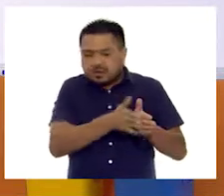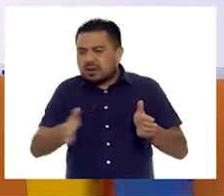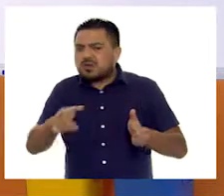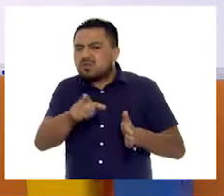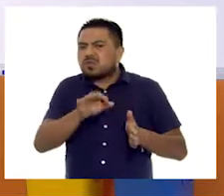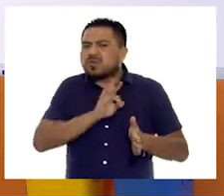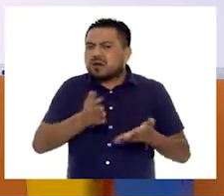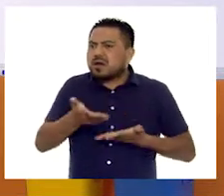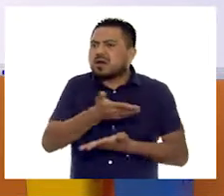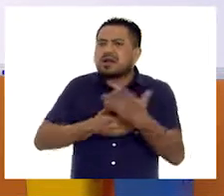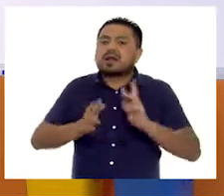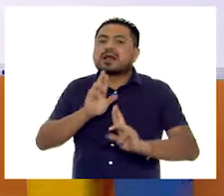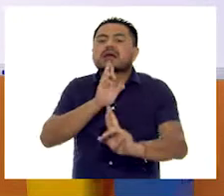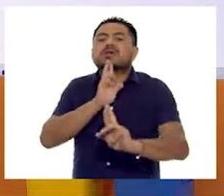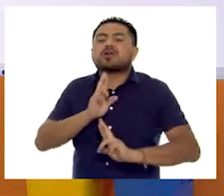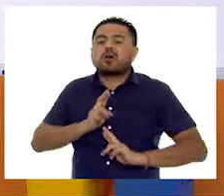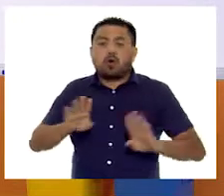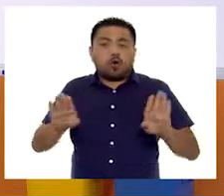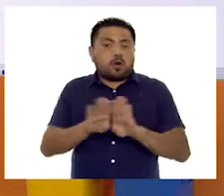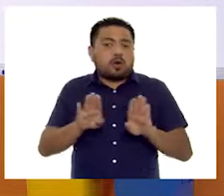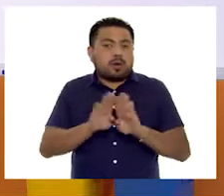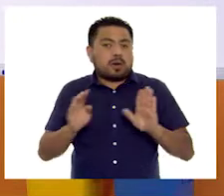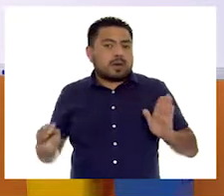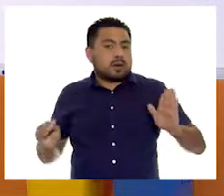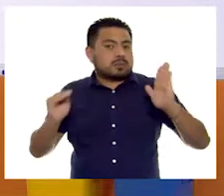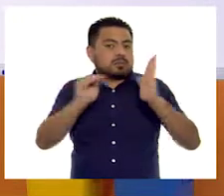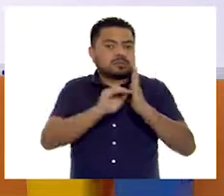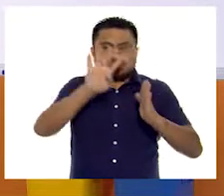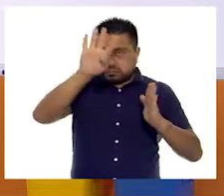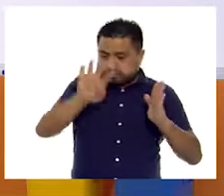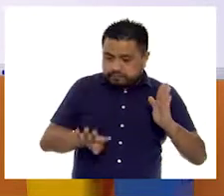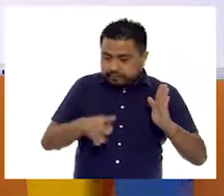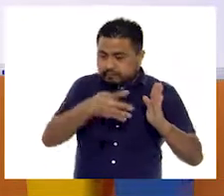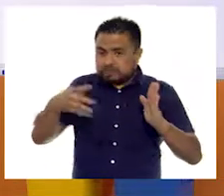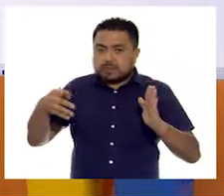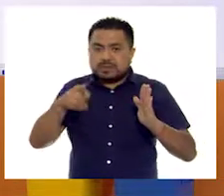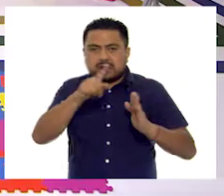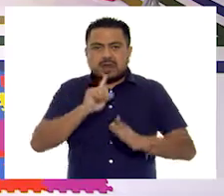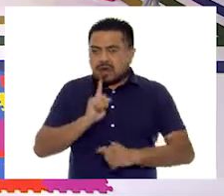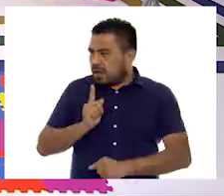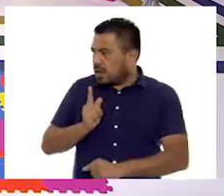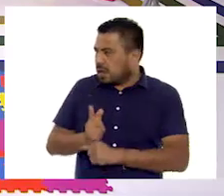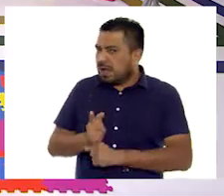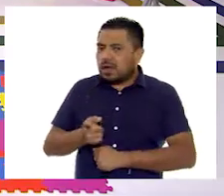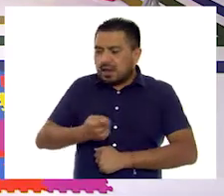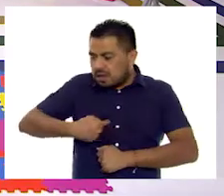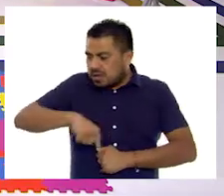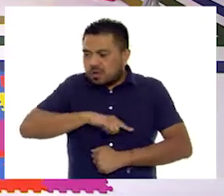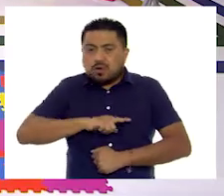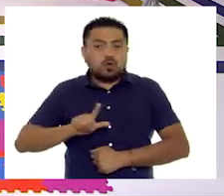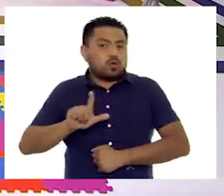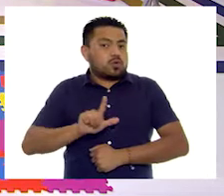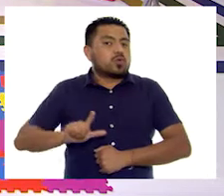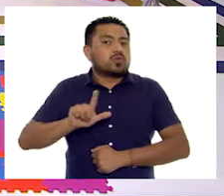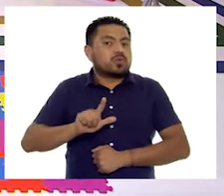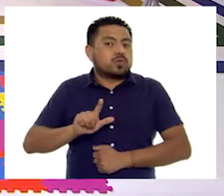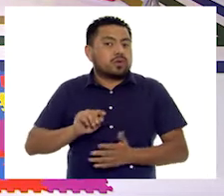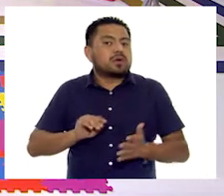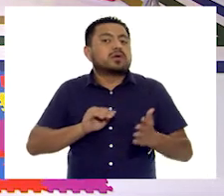compartirnos su respuesta de cómo quedó llena su tabla. Si ustedes se dieron cuenta, nosotros entonces en lunes